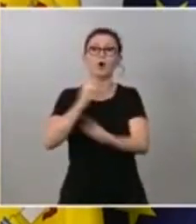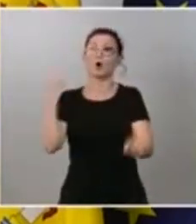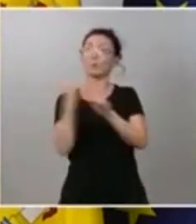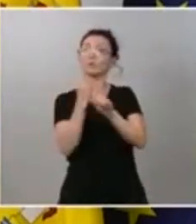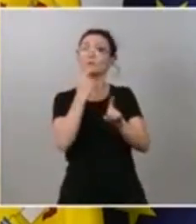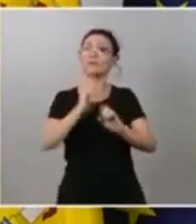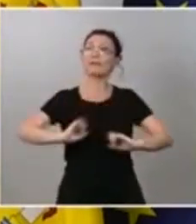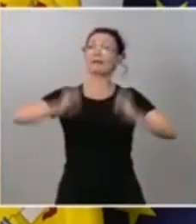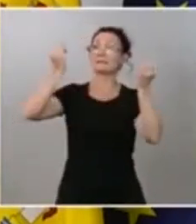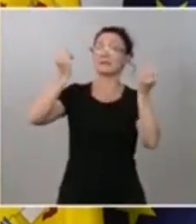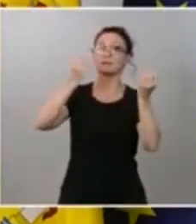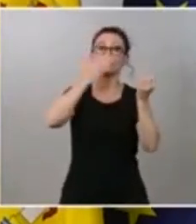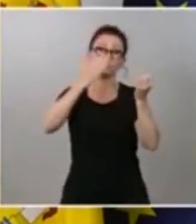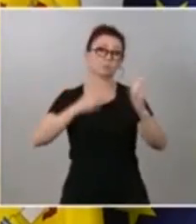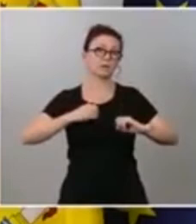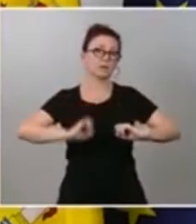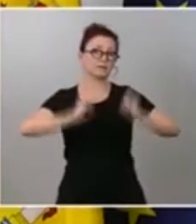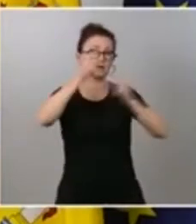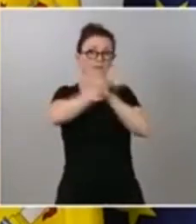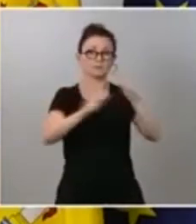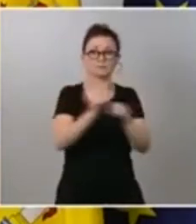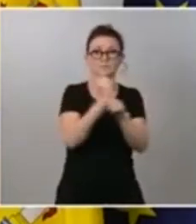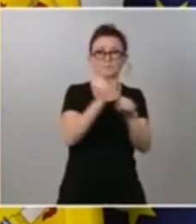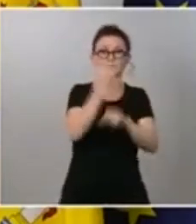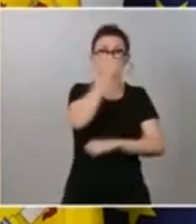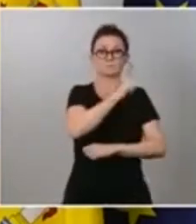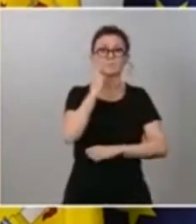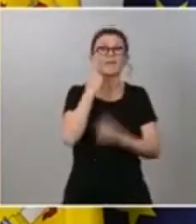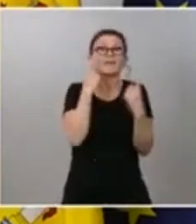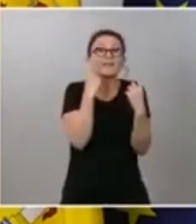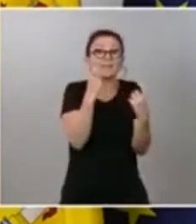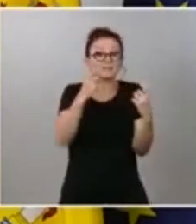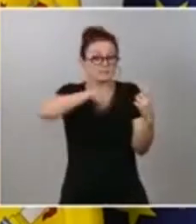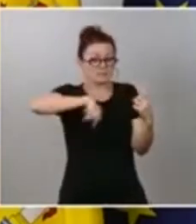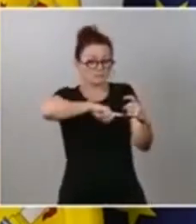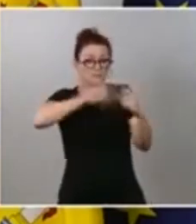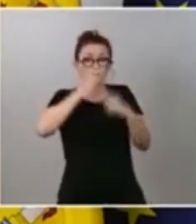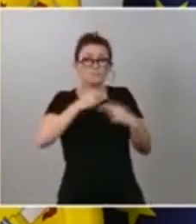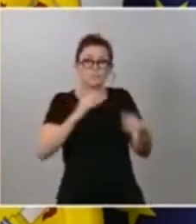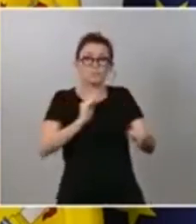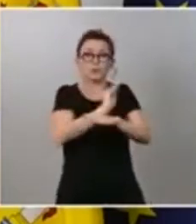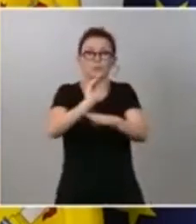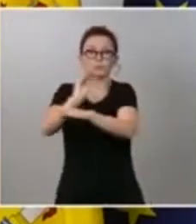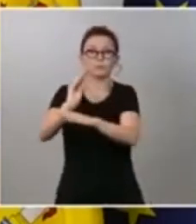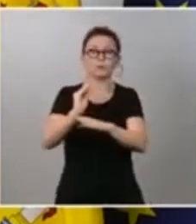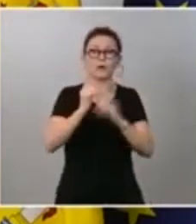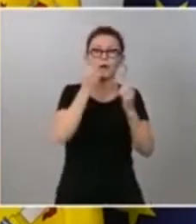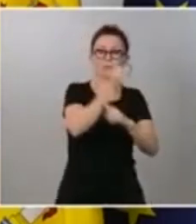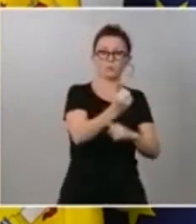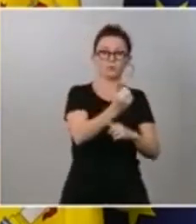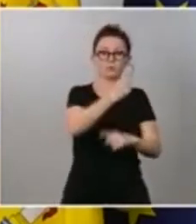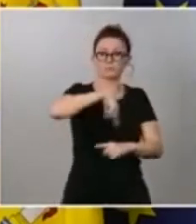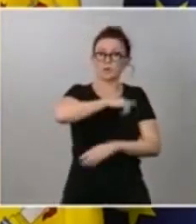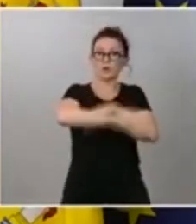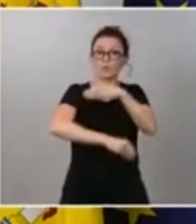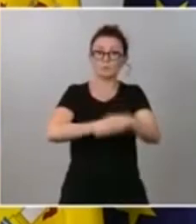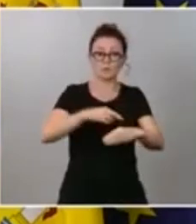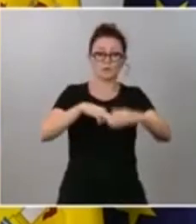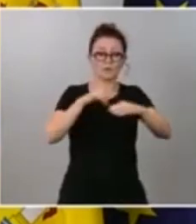rescate a los trabajadores y trabajadoras que necesitan del apoyo de lo público y se lo vamos a dar con nuestros recursos propios como hemos hecho hasta ahora